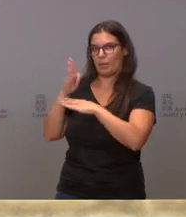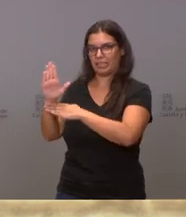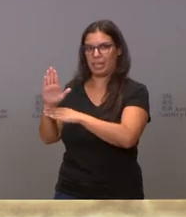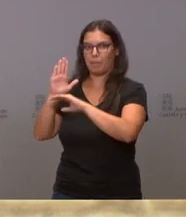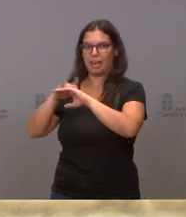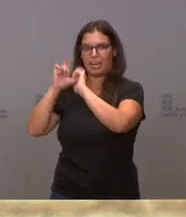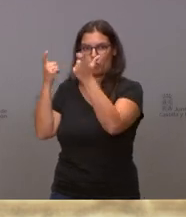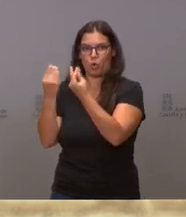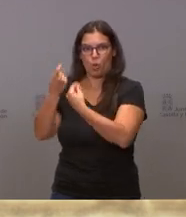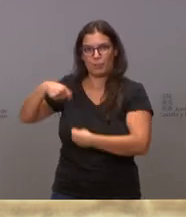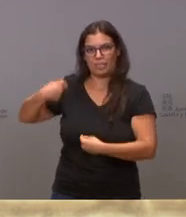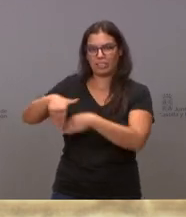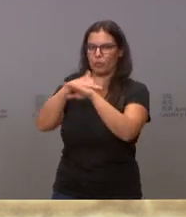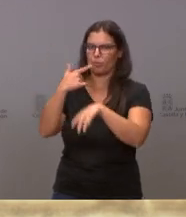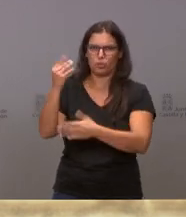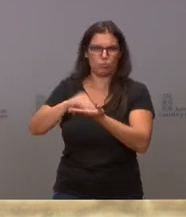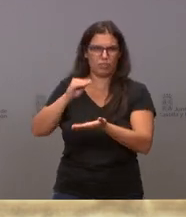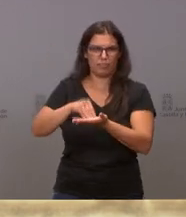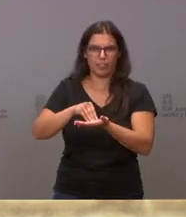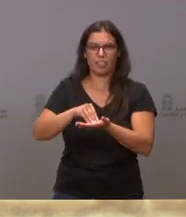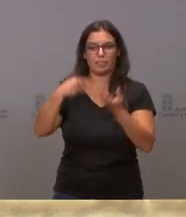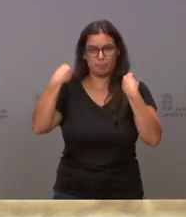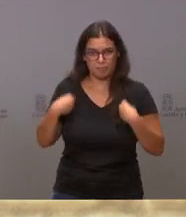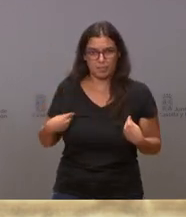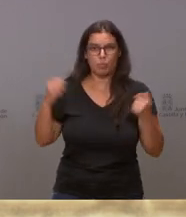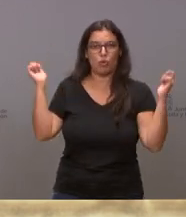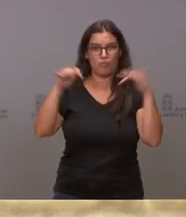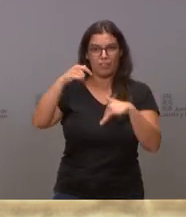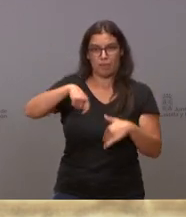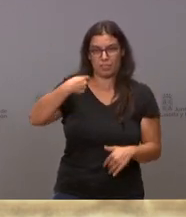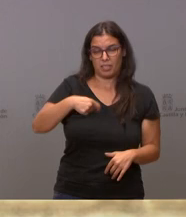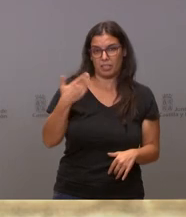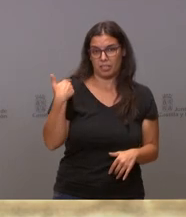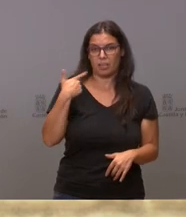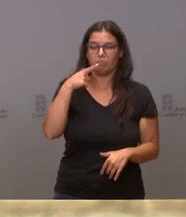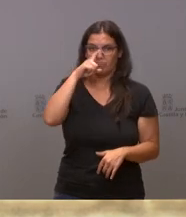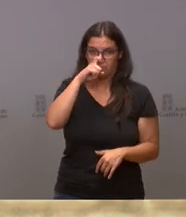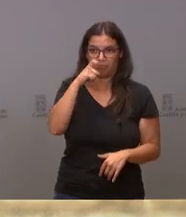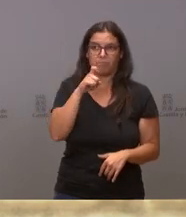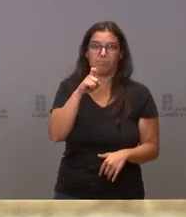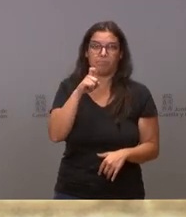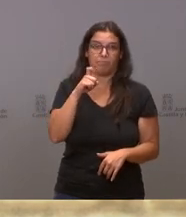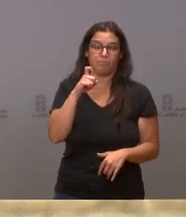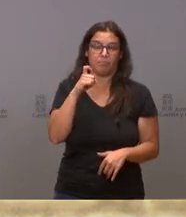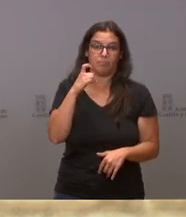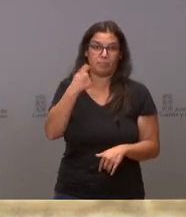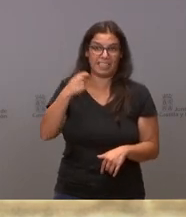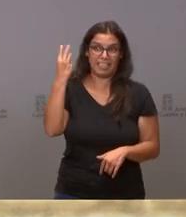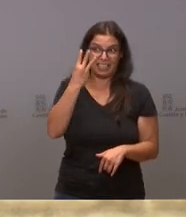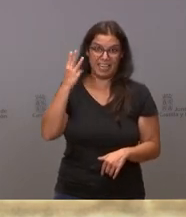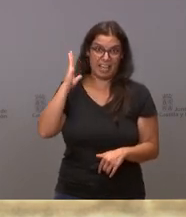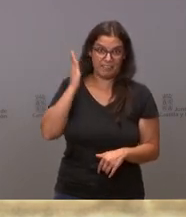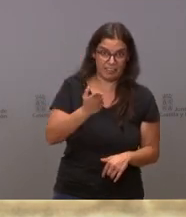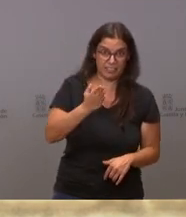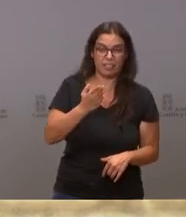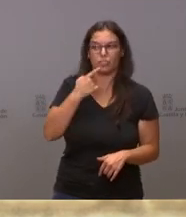insistido en varias ocasiones. En la propia conferencia de presidentes lo recordamos los tres presidentes al